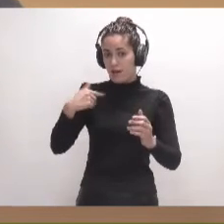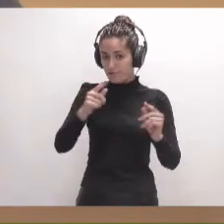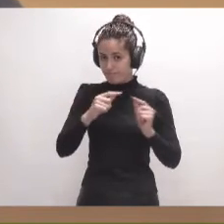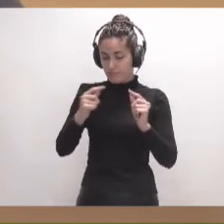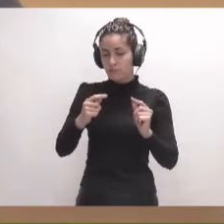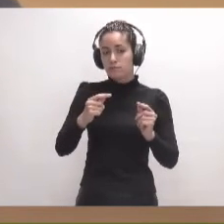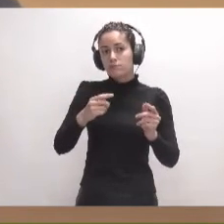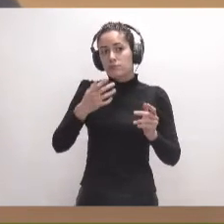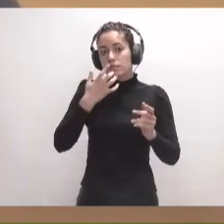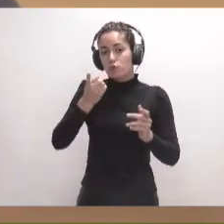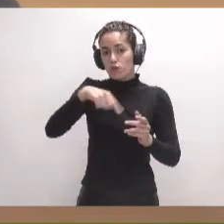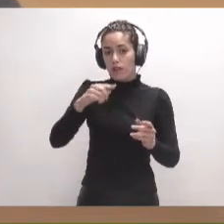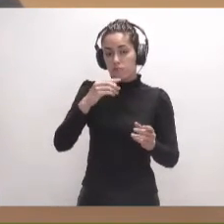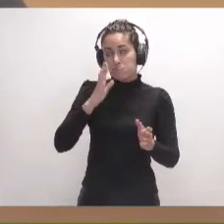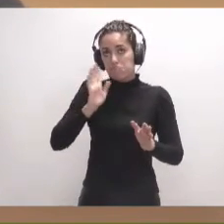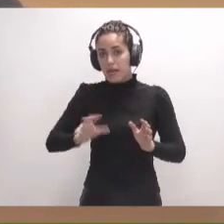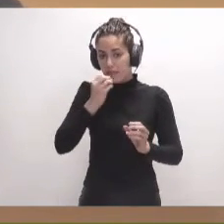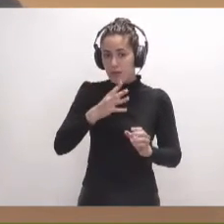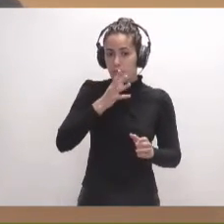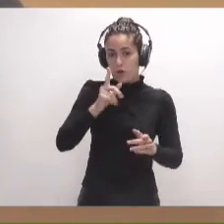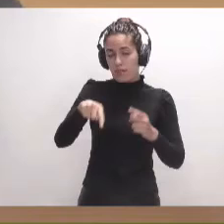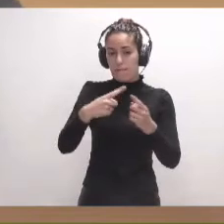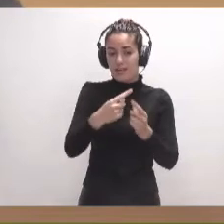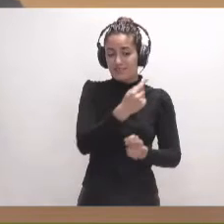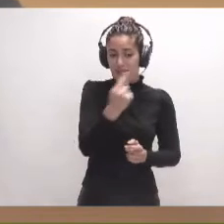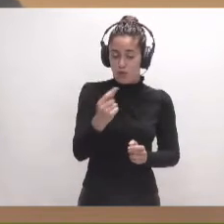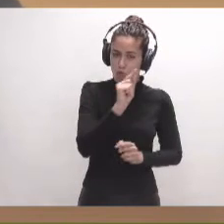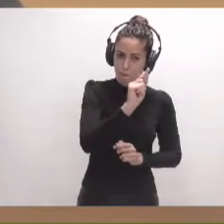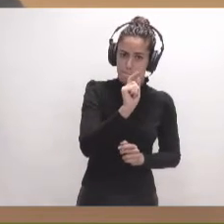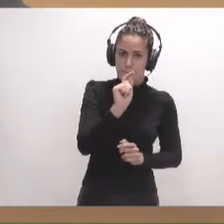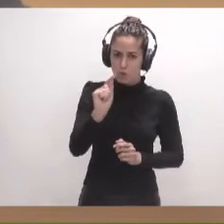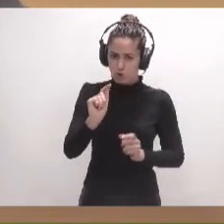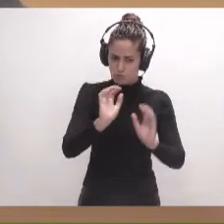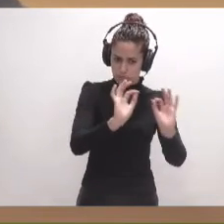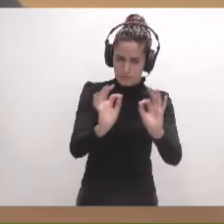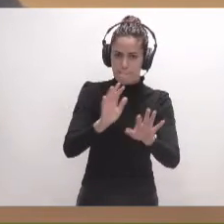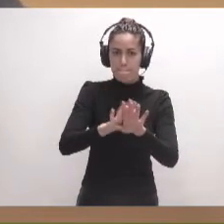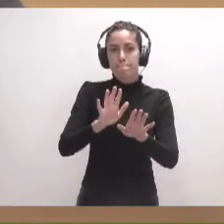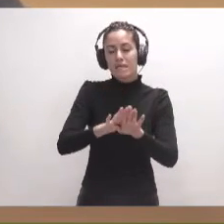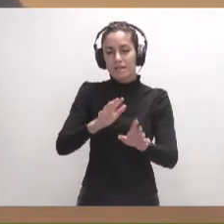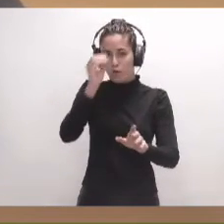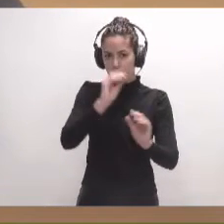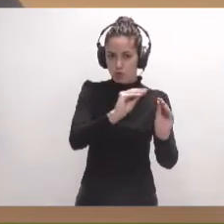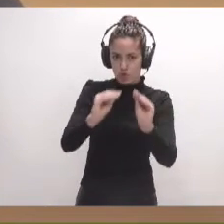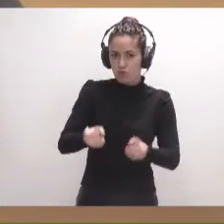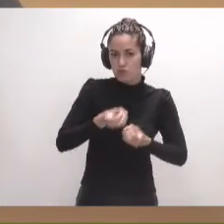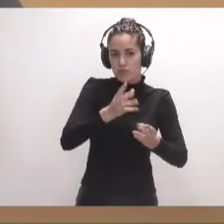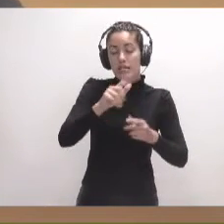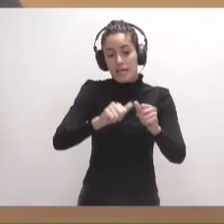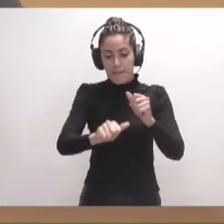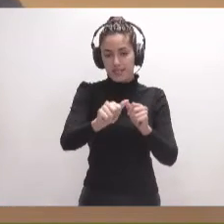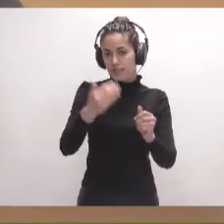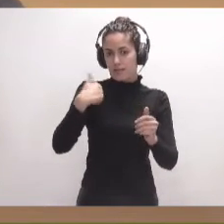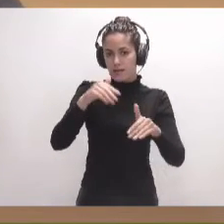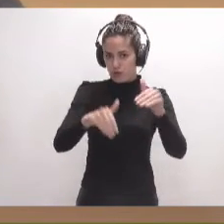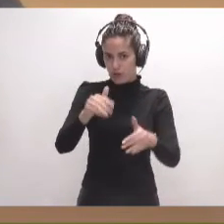por sentar posición, les voy a dar un minuto a cada uno de los grupos para que determine posición y, a continuación, vamos a proceder